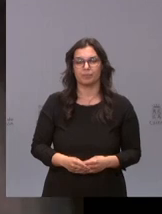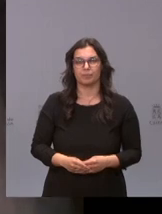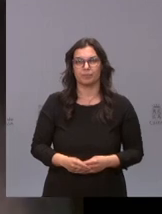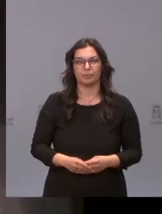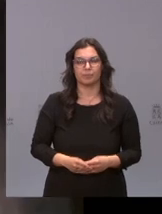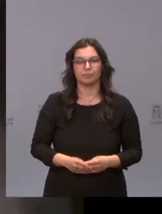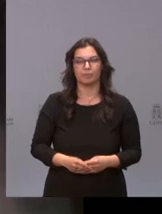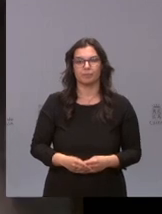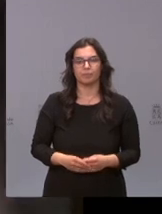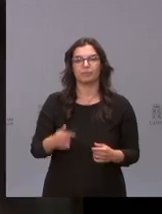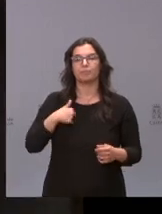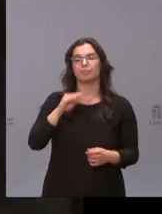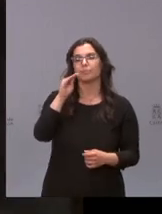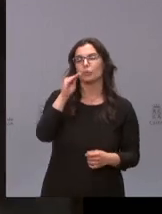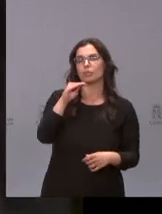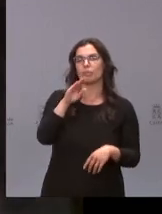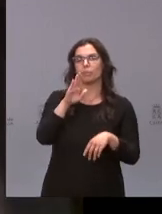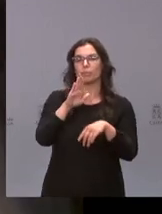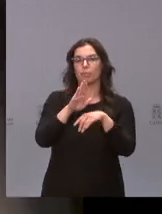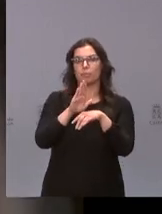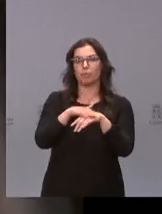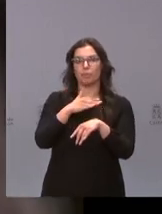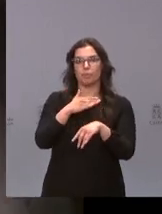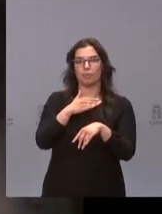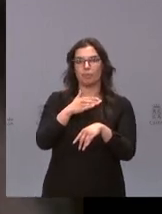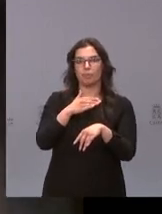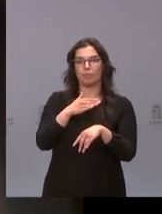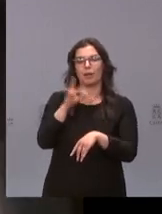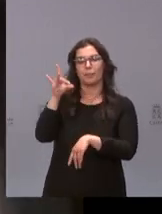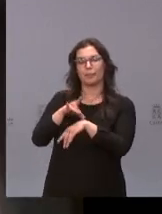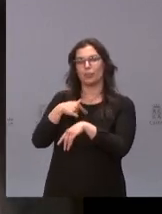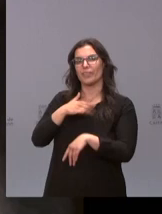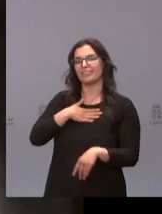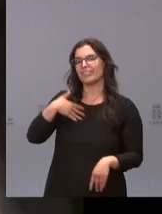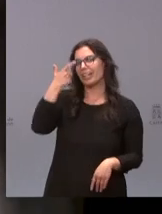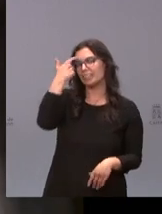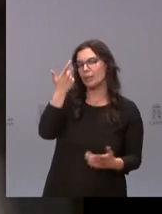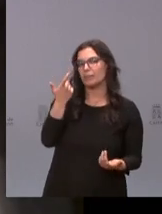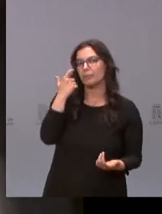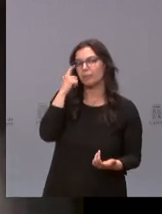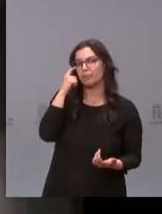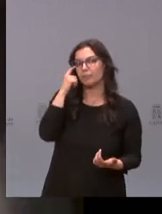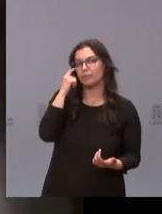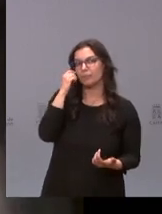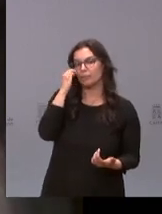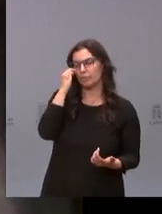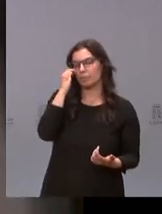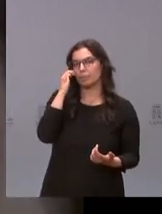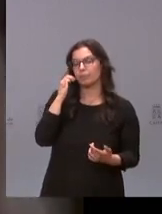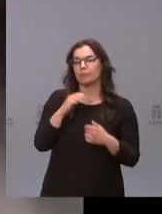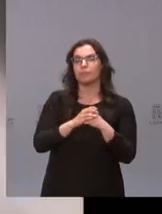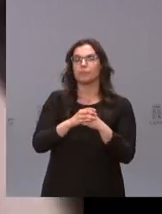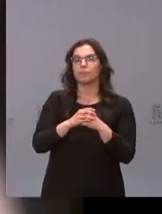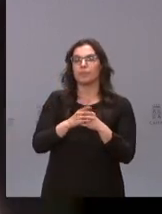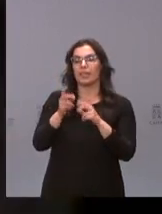Vale pues la pregunta es para Mariano Barbacid quería saber con qué plazo se está trabajando en esta